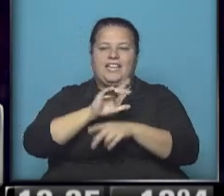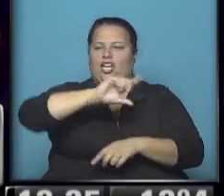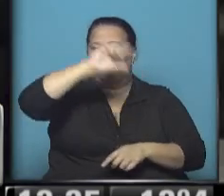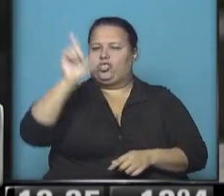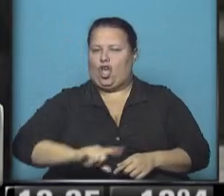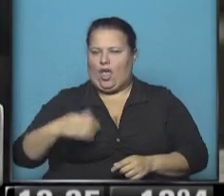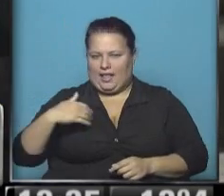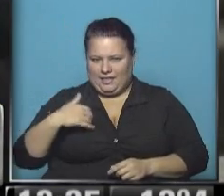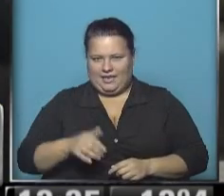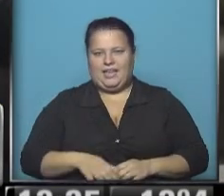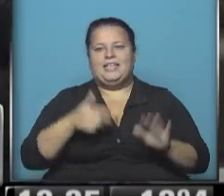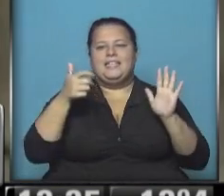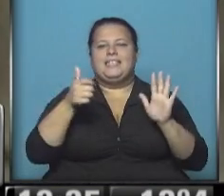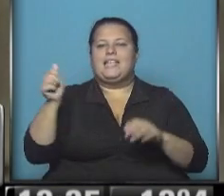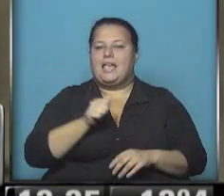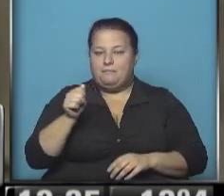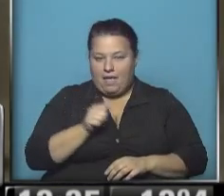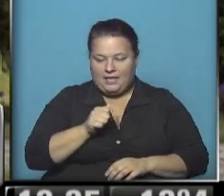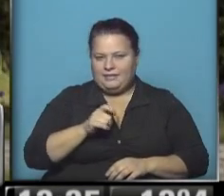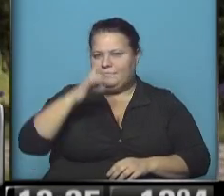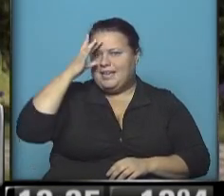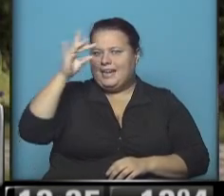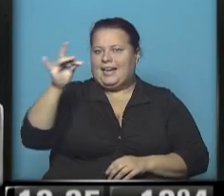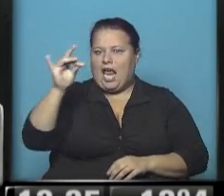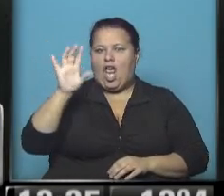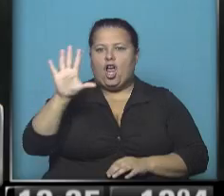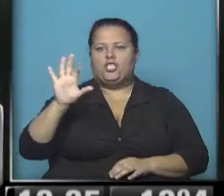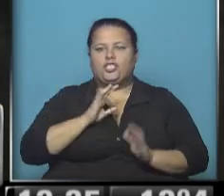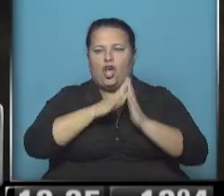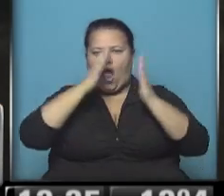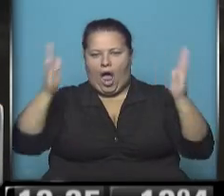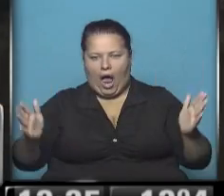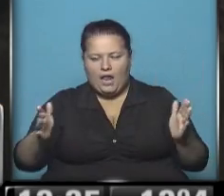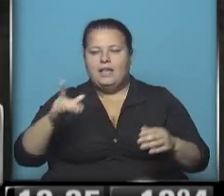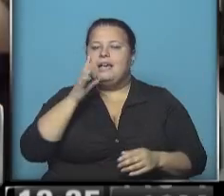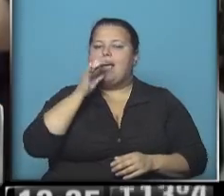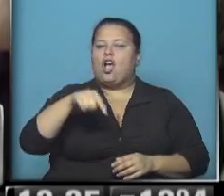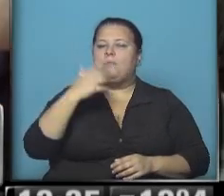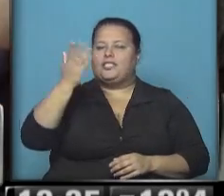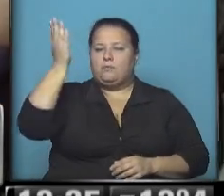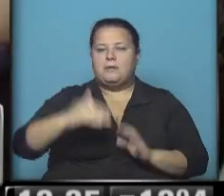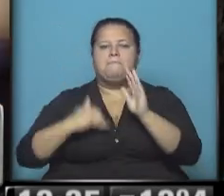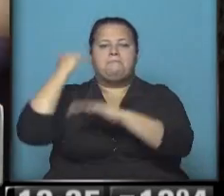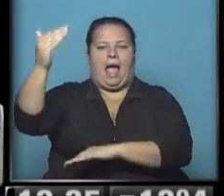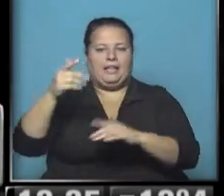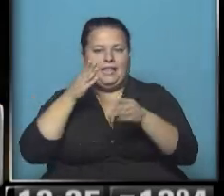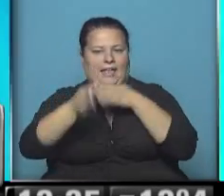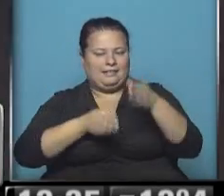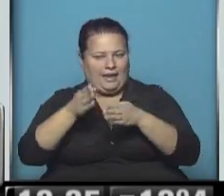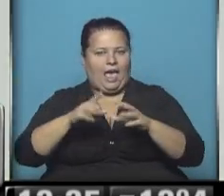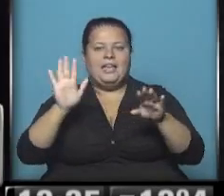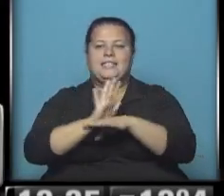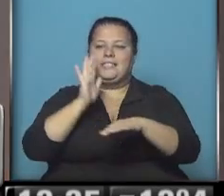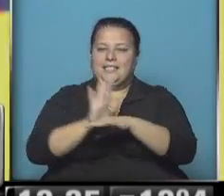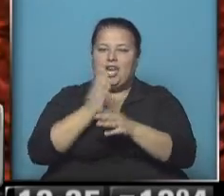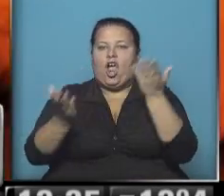el país en seis meses, un récord en los últimos cinco años y el 14,5% más de entradas en salas de